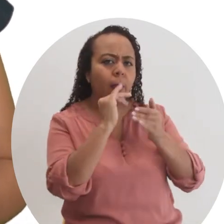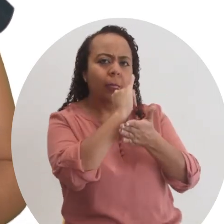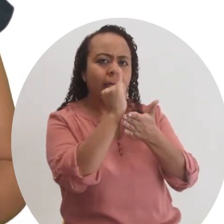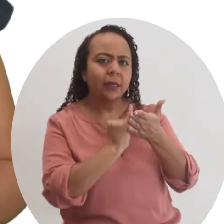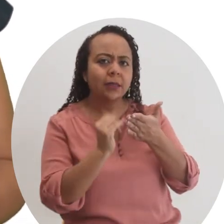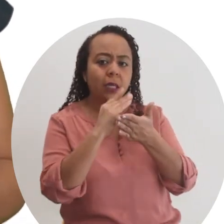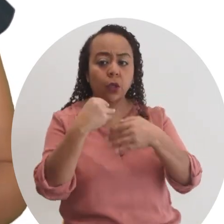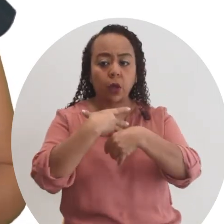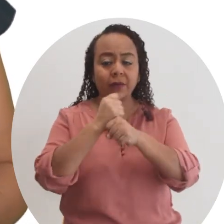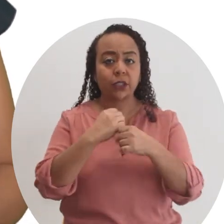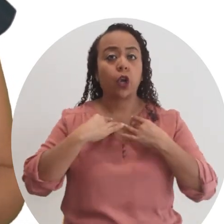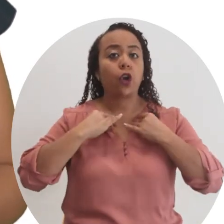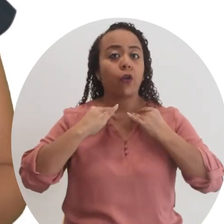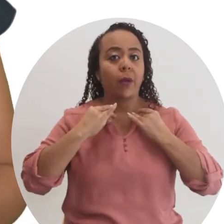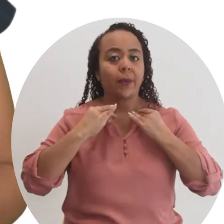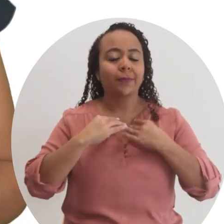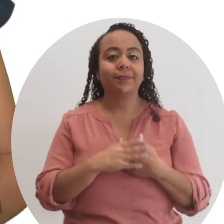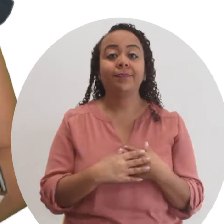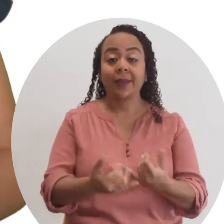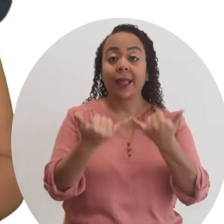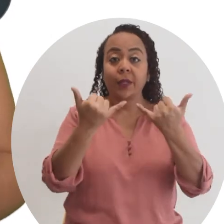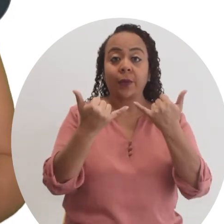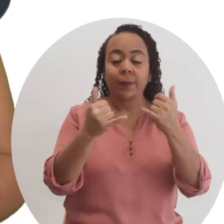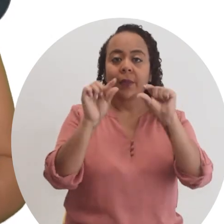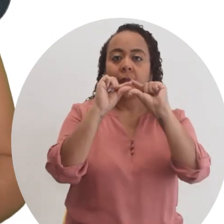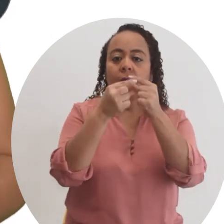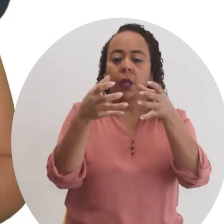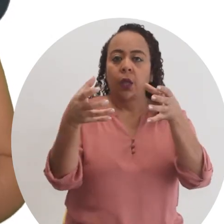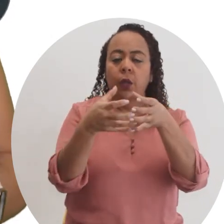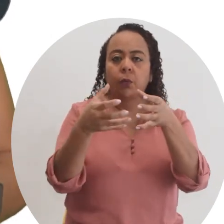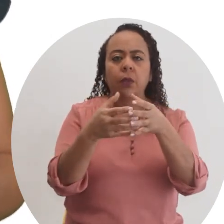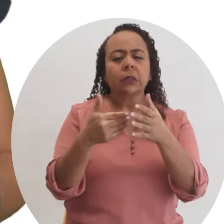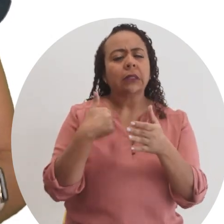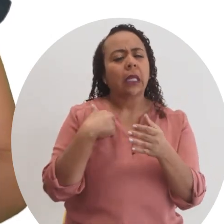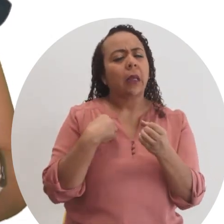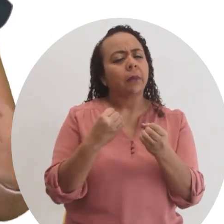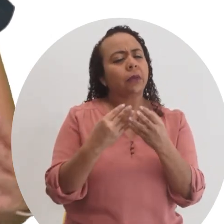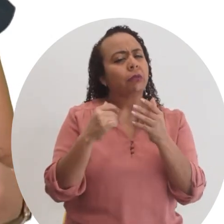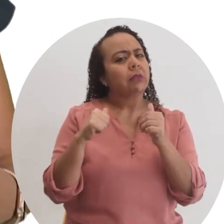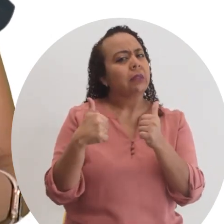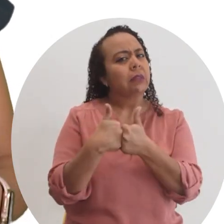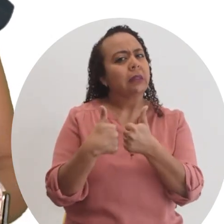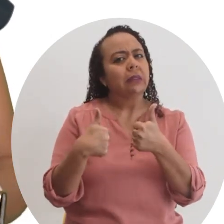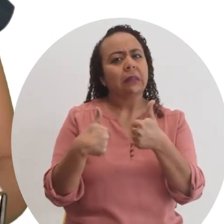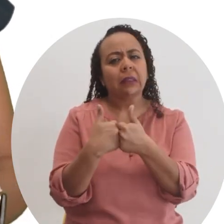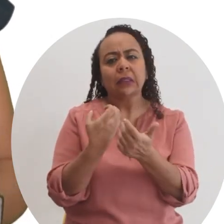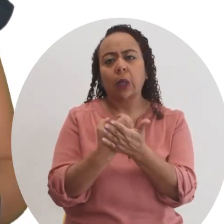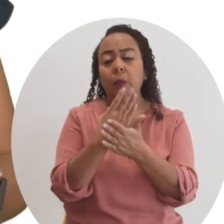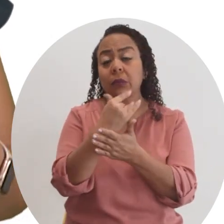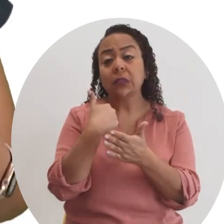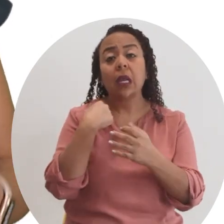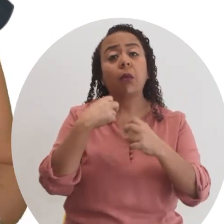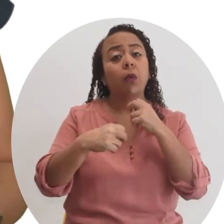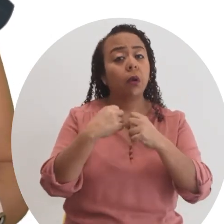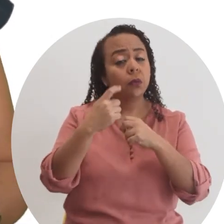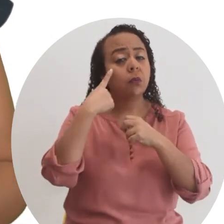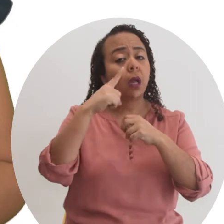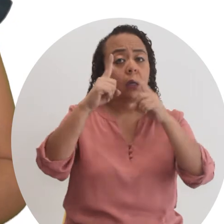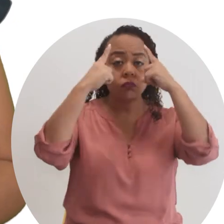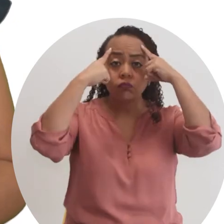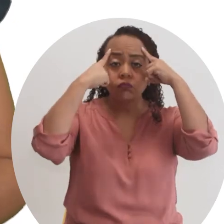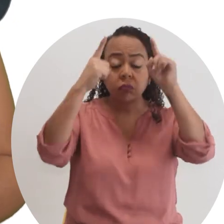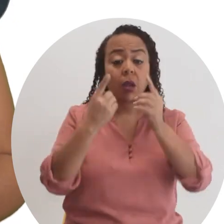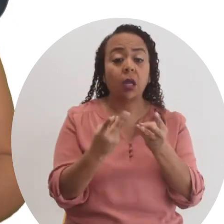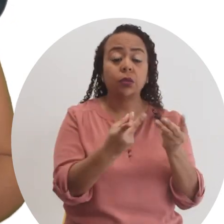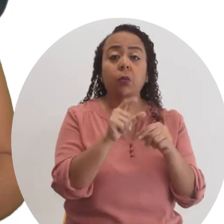dedican al diseño y confección de ropa. Actualmente la agrupación está atravesando múltiples retos económicos y tienen problemas para